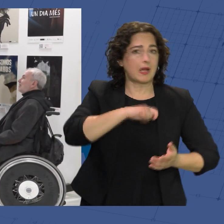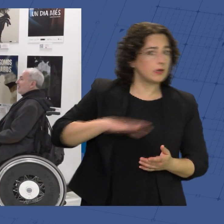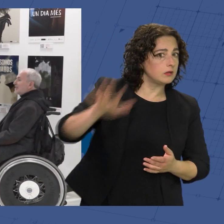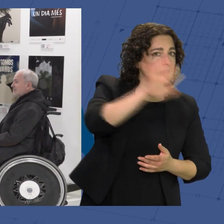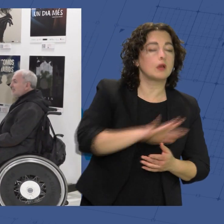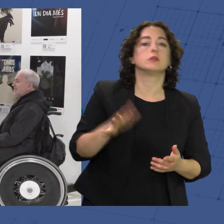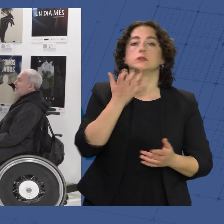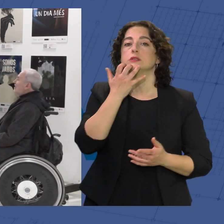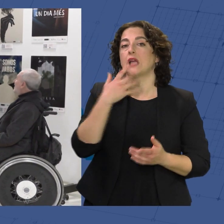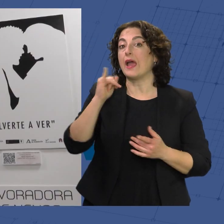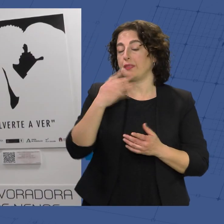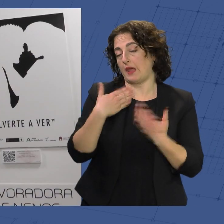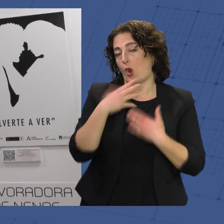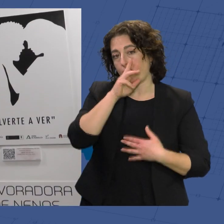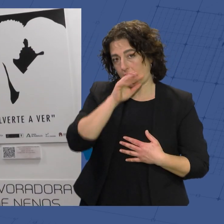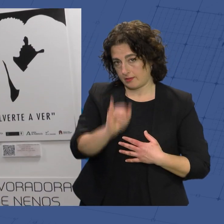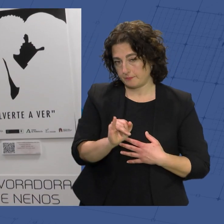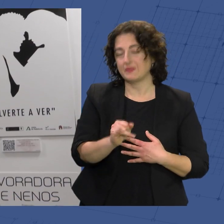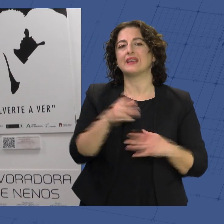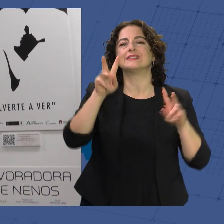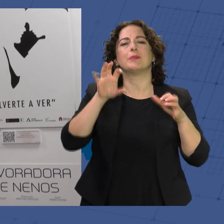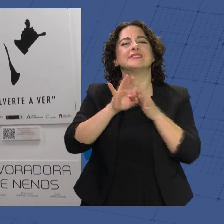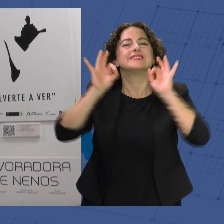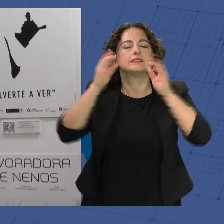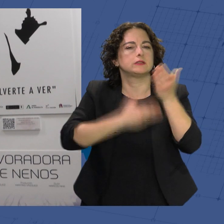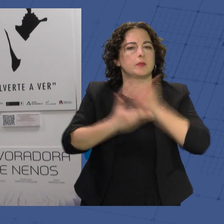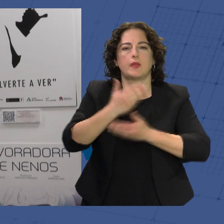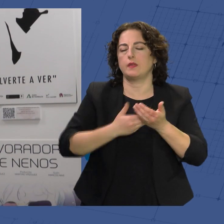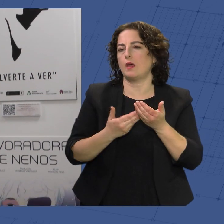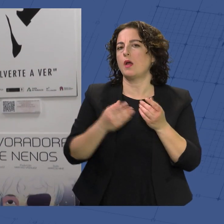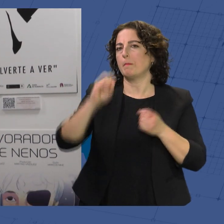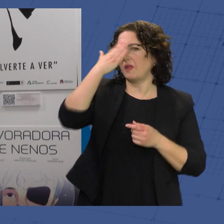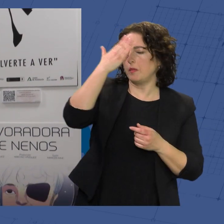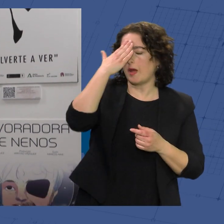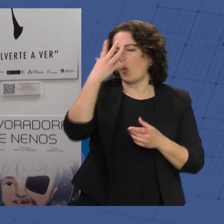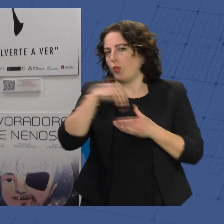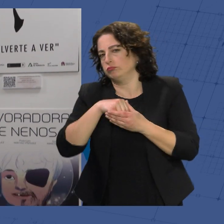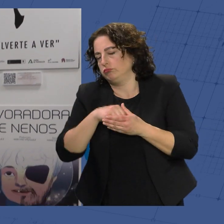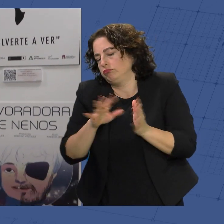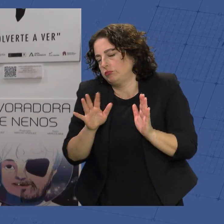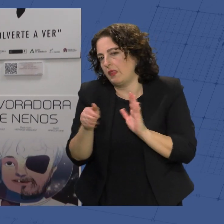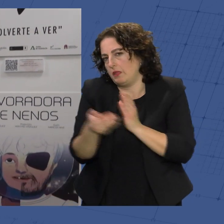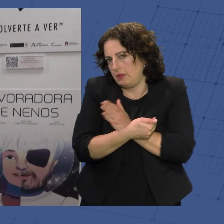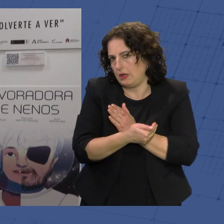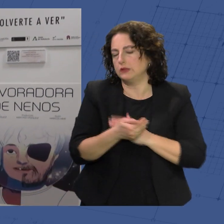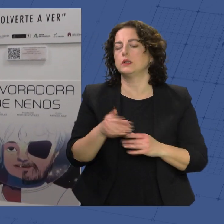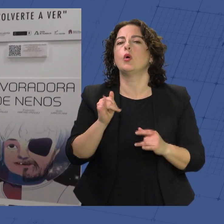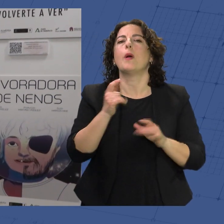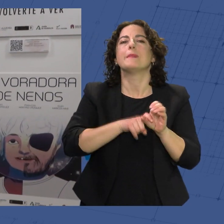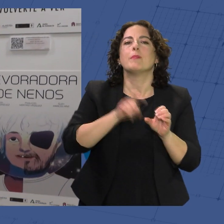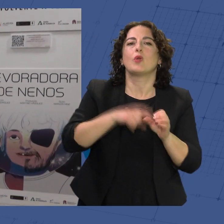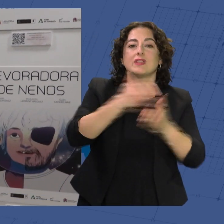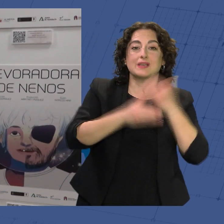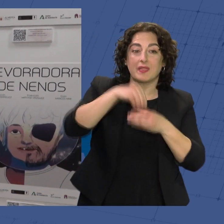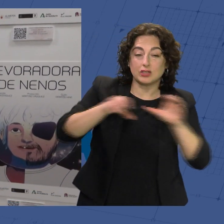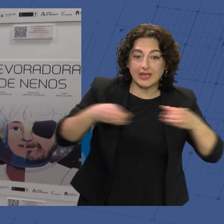en el caso de que tenga diálogos, cuya temática trate la discapacidad de forma principal o tangencial o que cuente con algún miembro con discapacidad entre